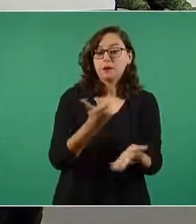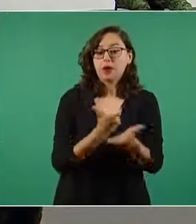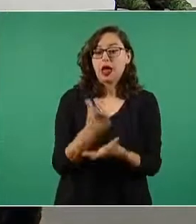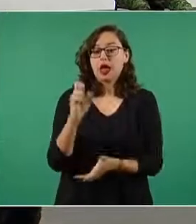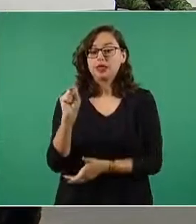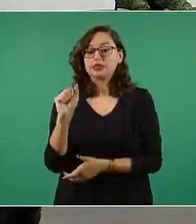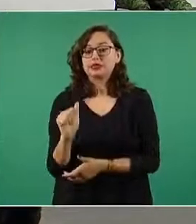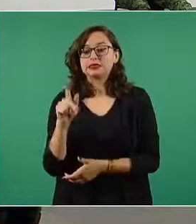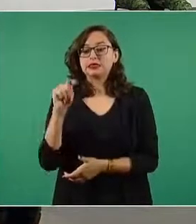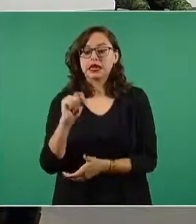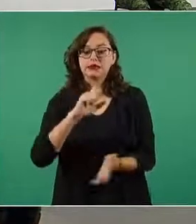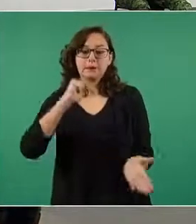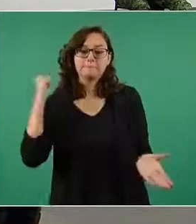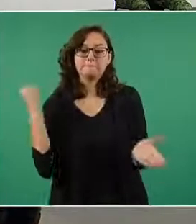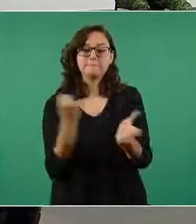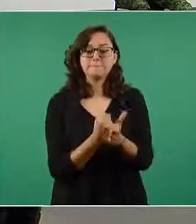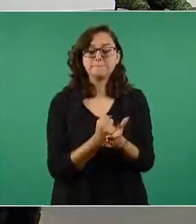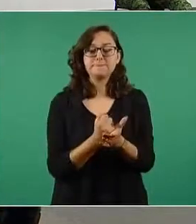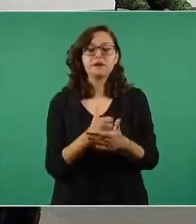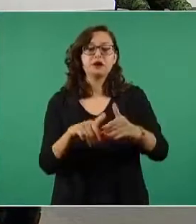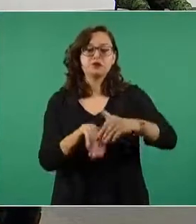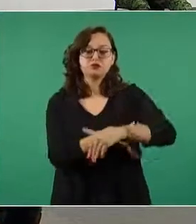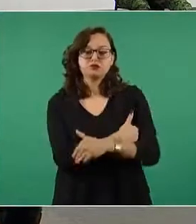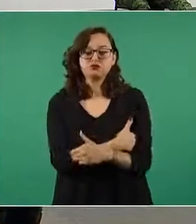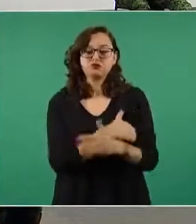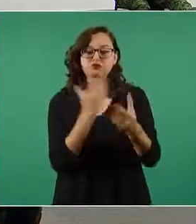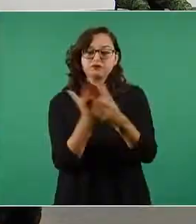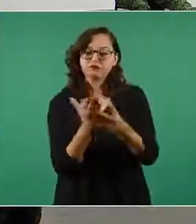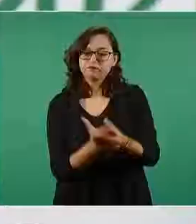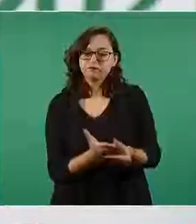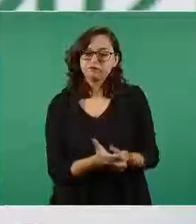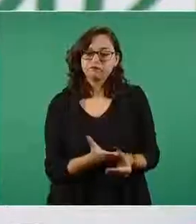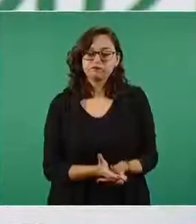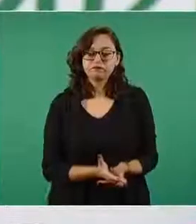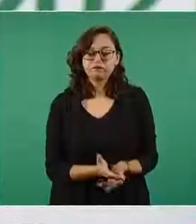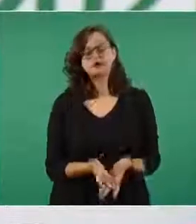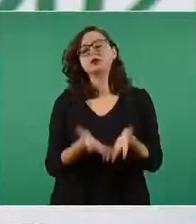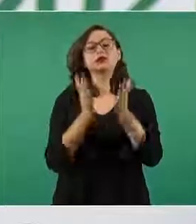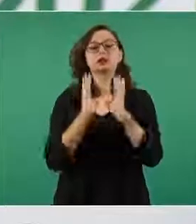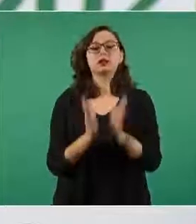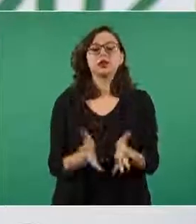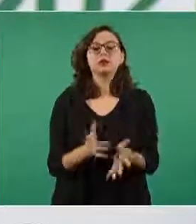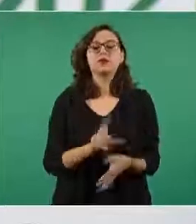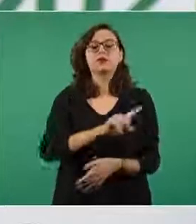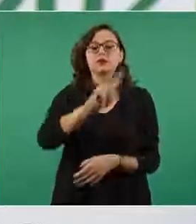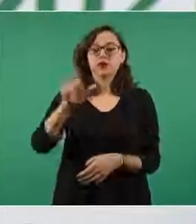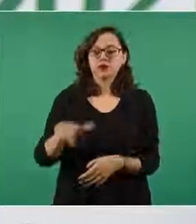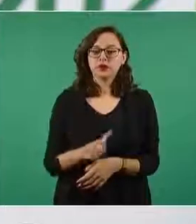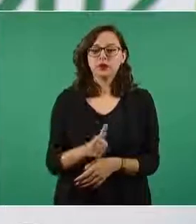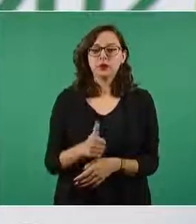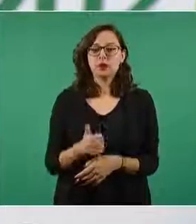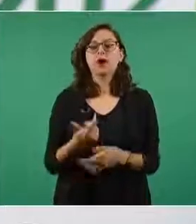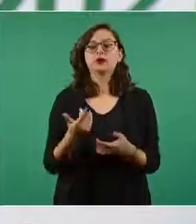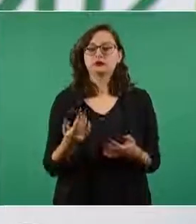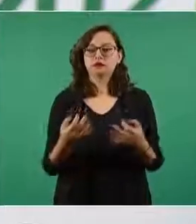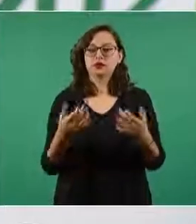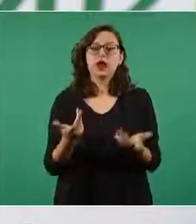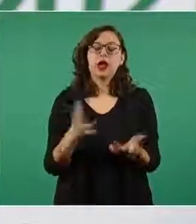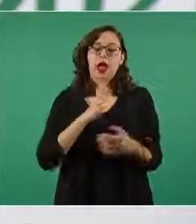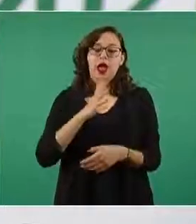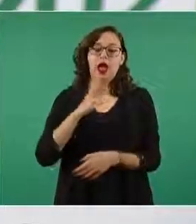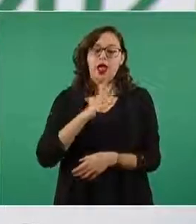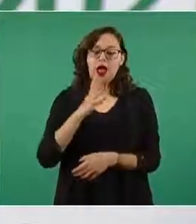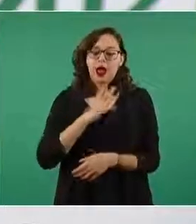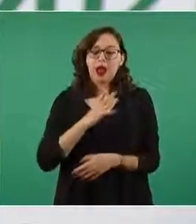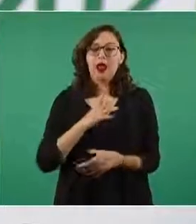para ser ya notificados legalmente ante esta dependencia y derivado de ello se genera el comprobante fiscal digital